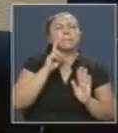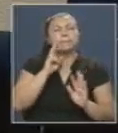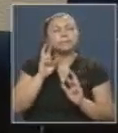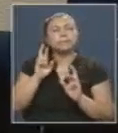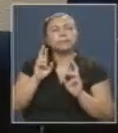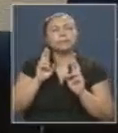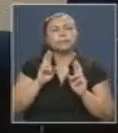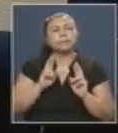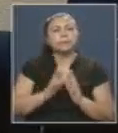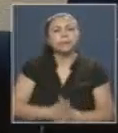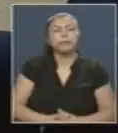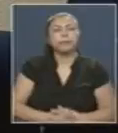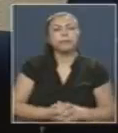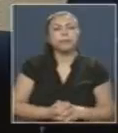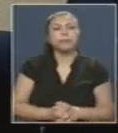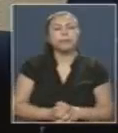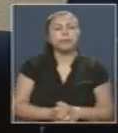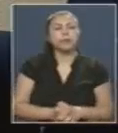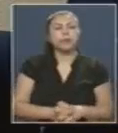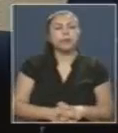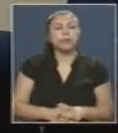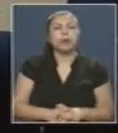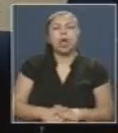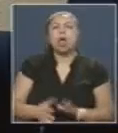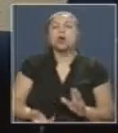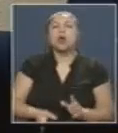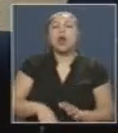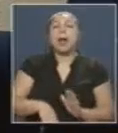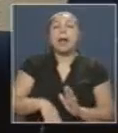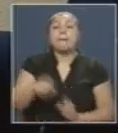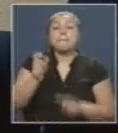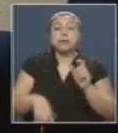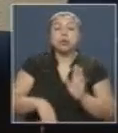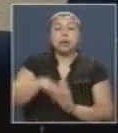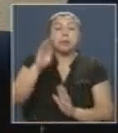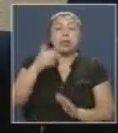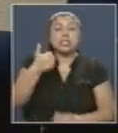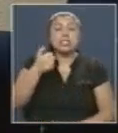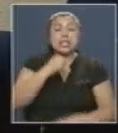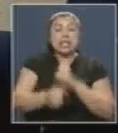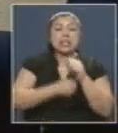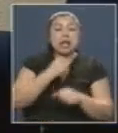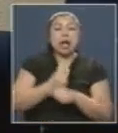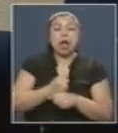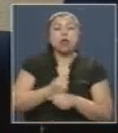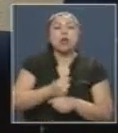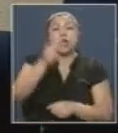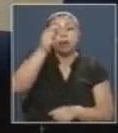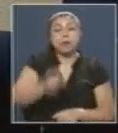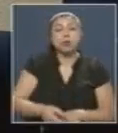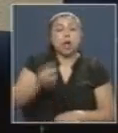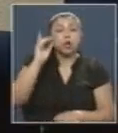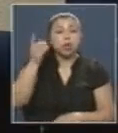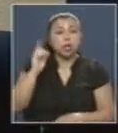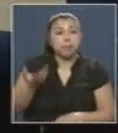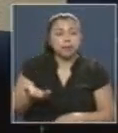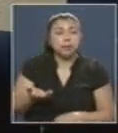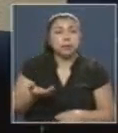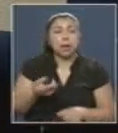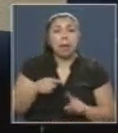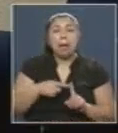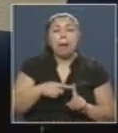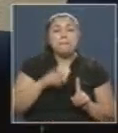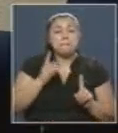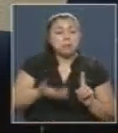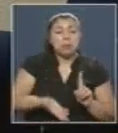con los mayores de 60 años y personas que están en situación de discapacidad. Personas que en una